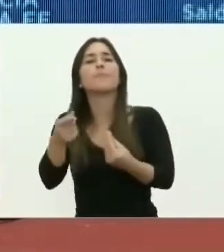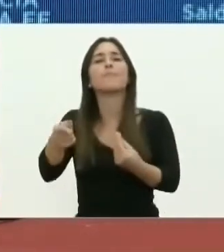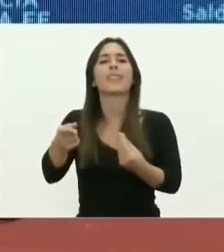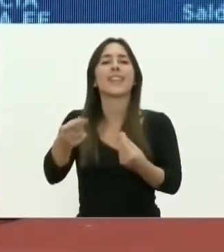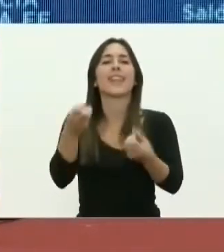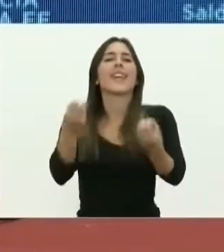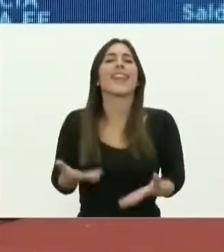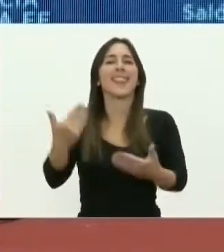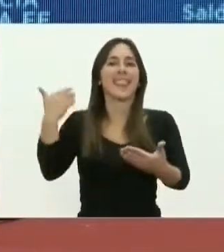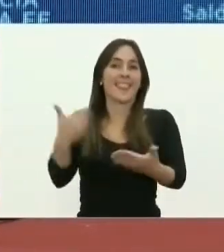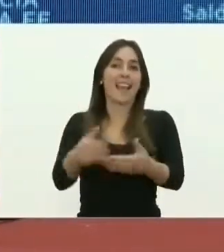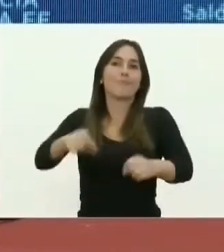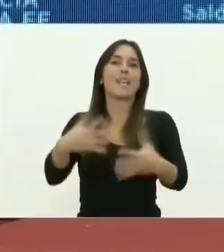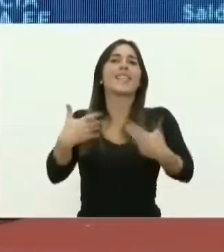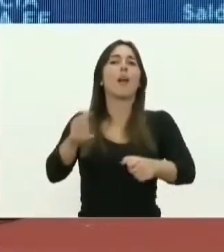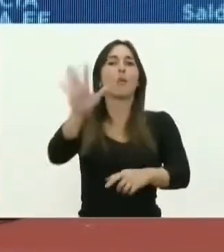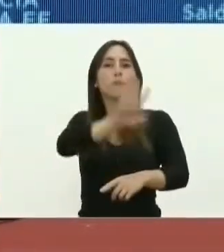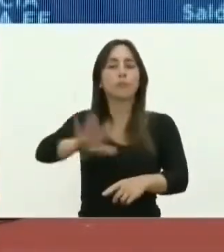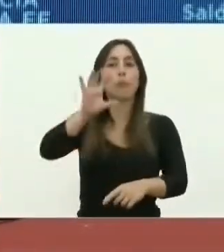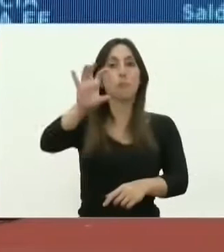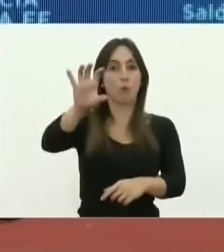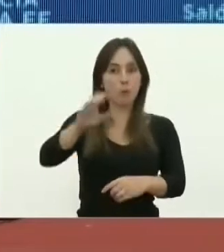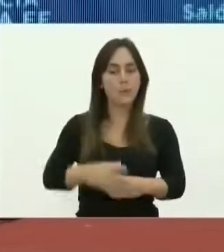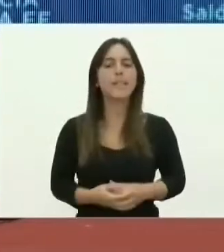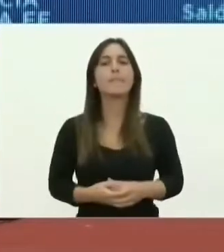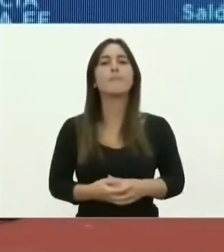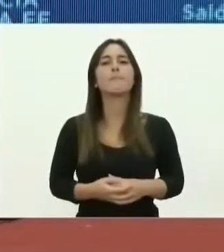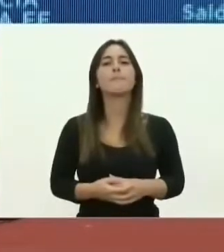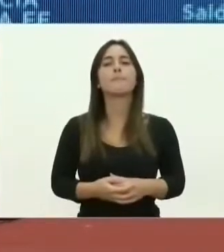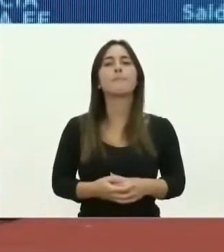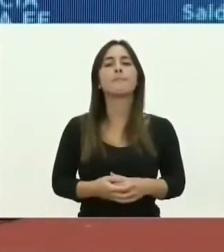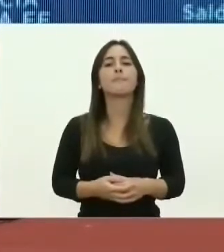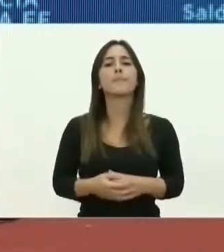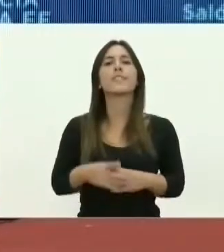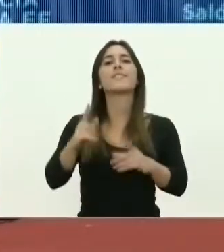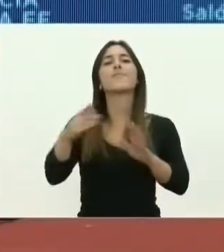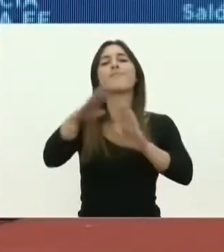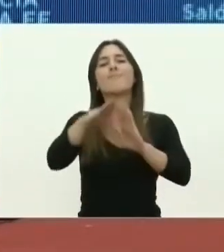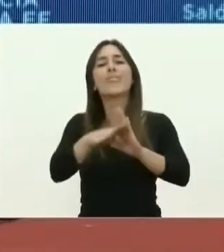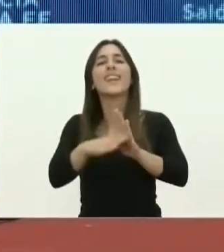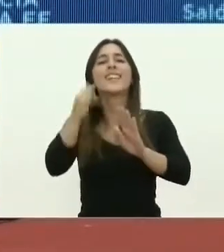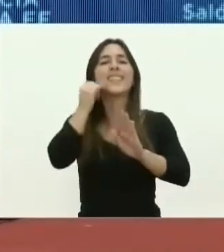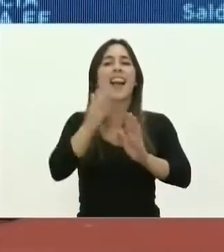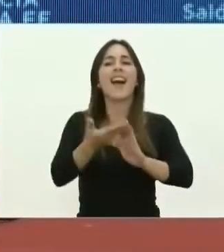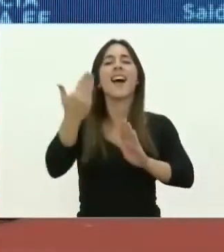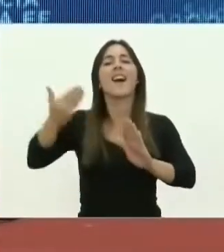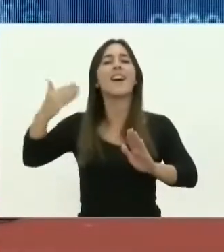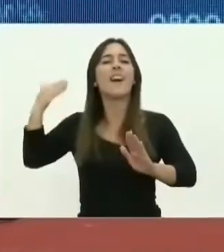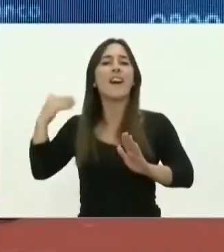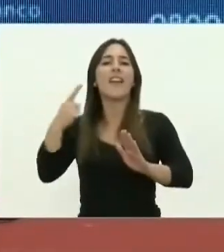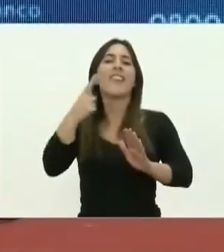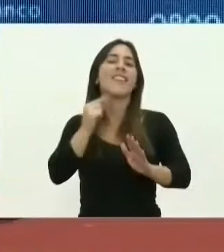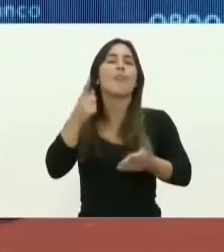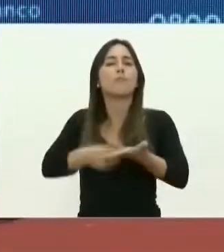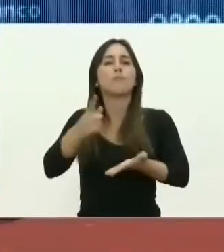la situación sanitaria de la provincia y a partir de las medidas de excepción determinadas en los últimos días,